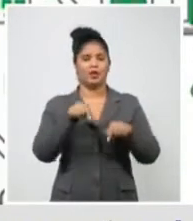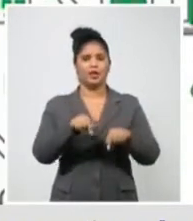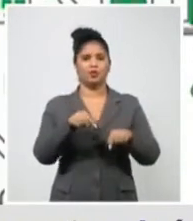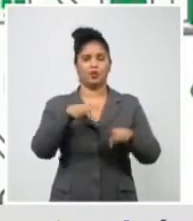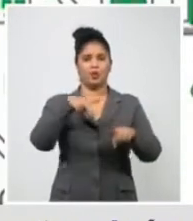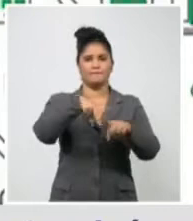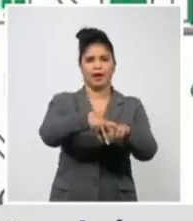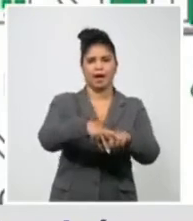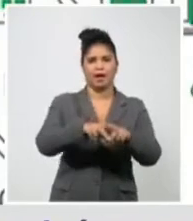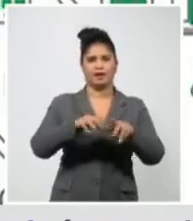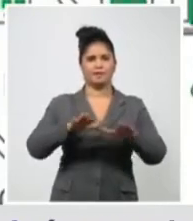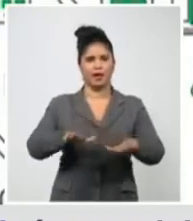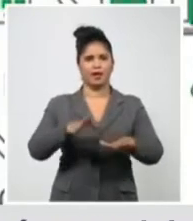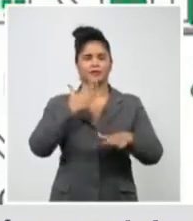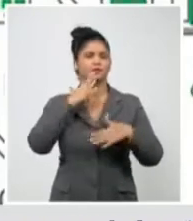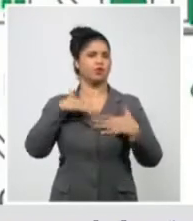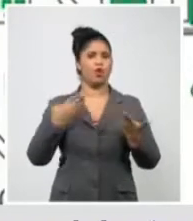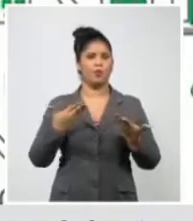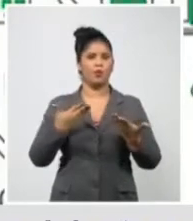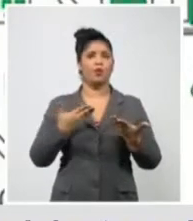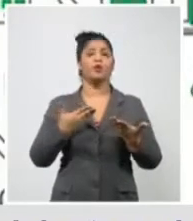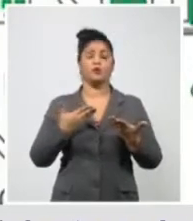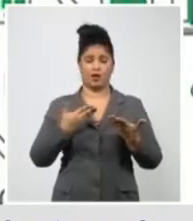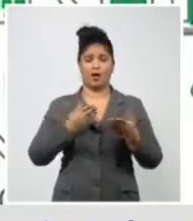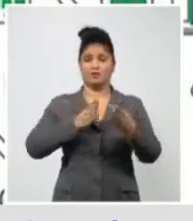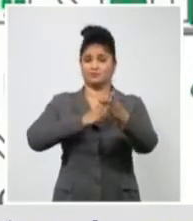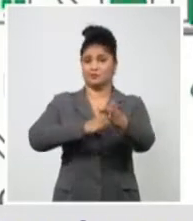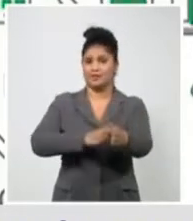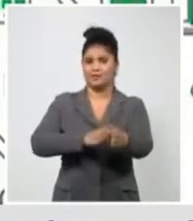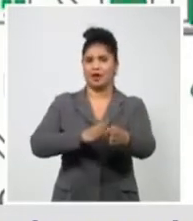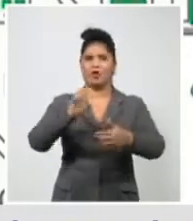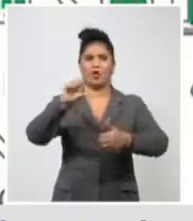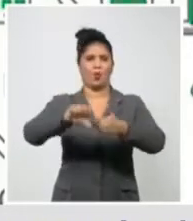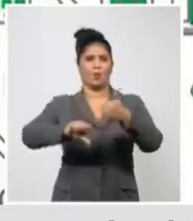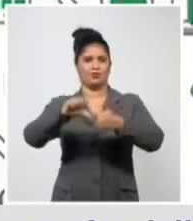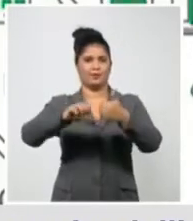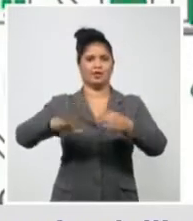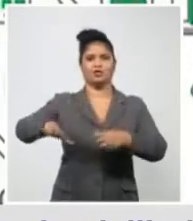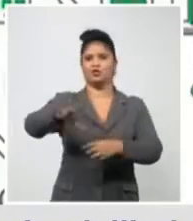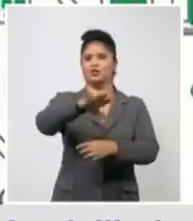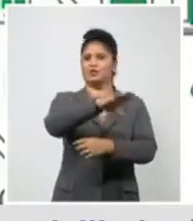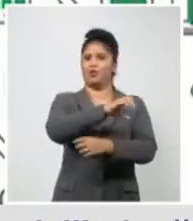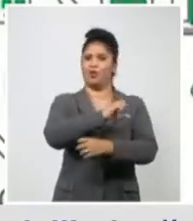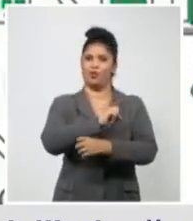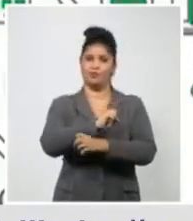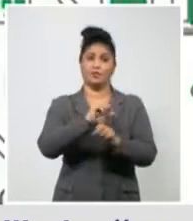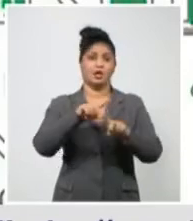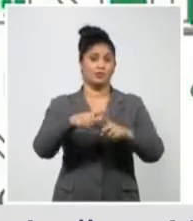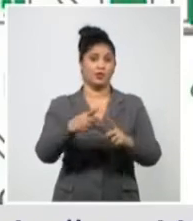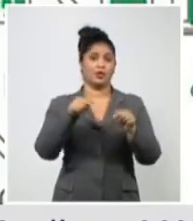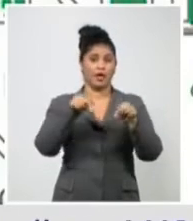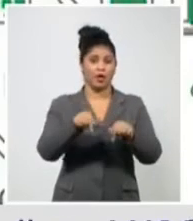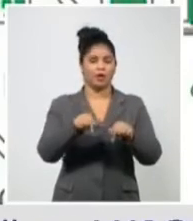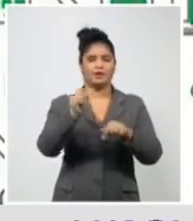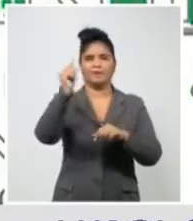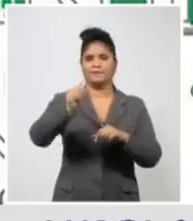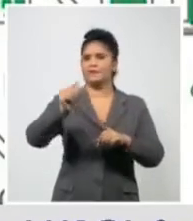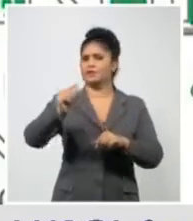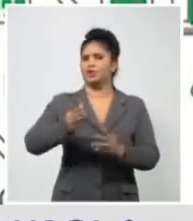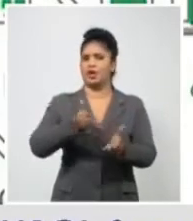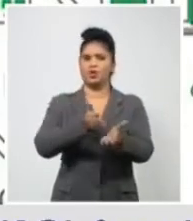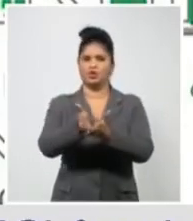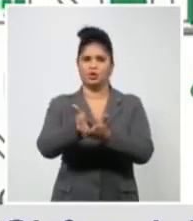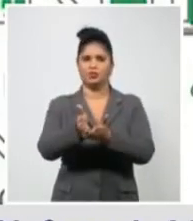con el trabajo de la comunidad. Si nosotros tenemos personas que todavía hoy no entienden la gravedad de este